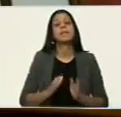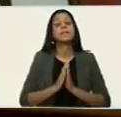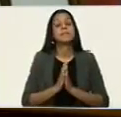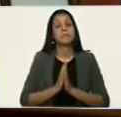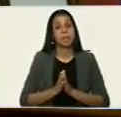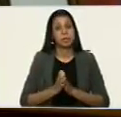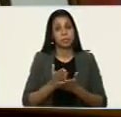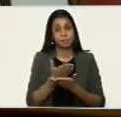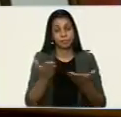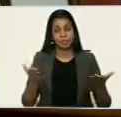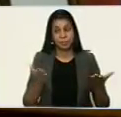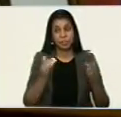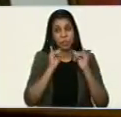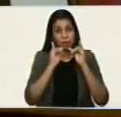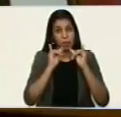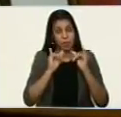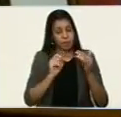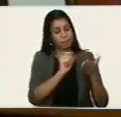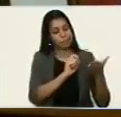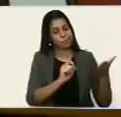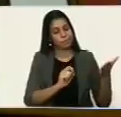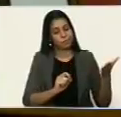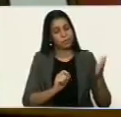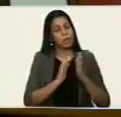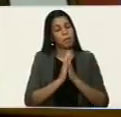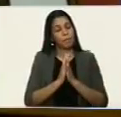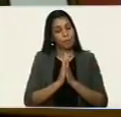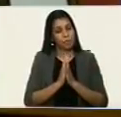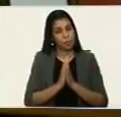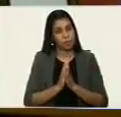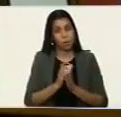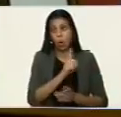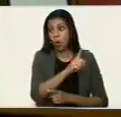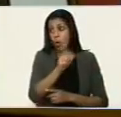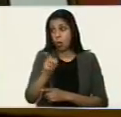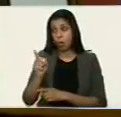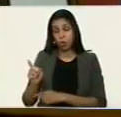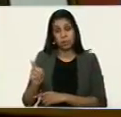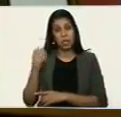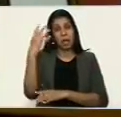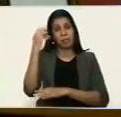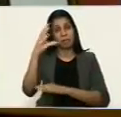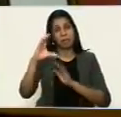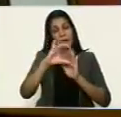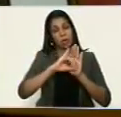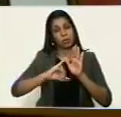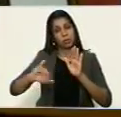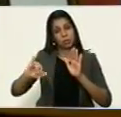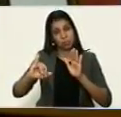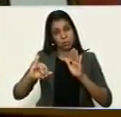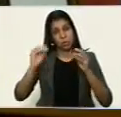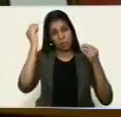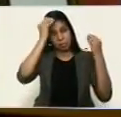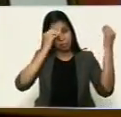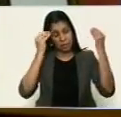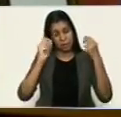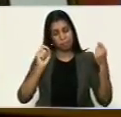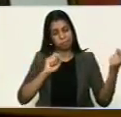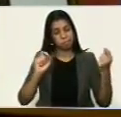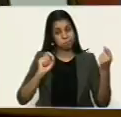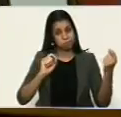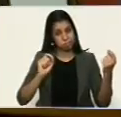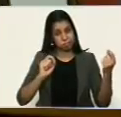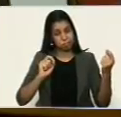dirigirme a ustedes en la oportunidad de someter a la consideración de la Asamblea Nacional Constituyente con el objeto